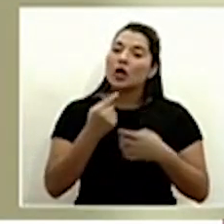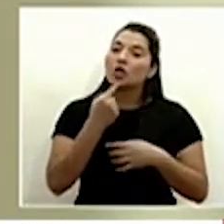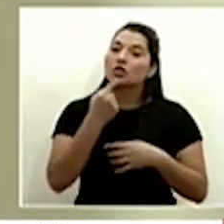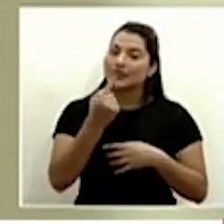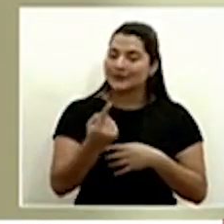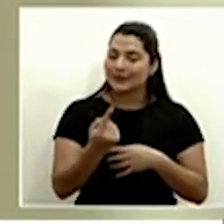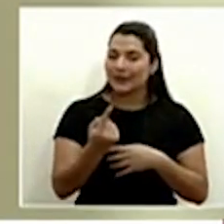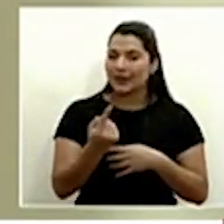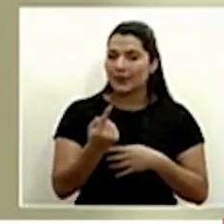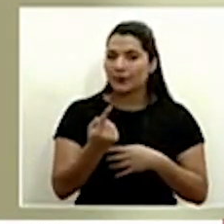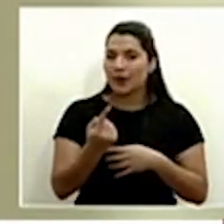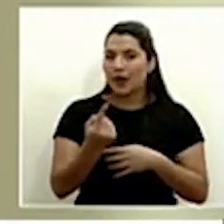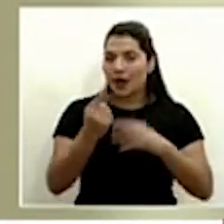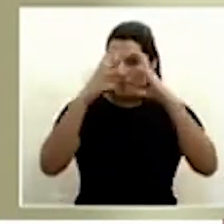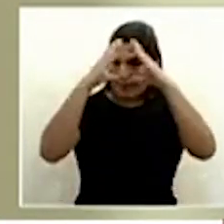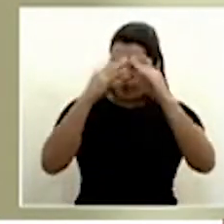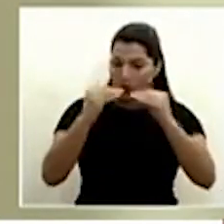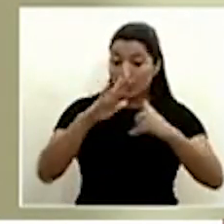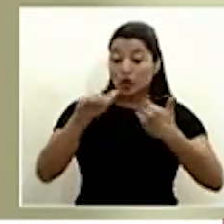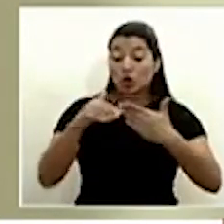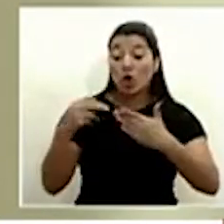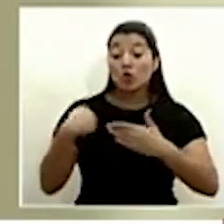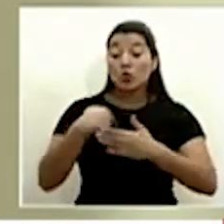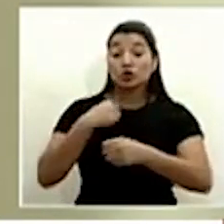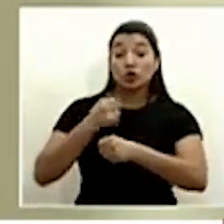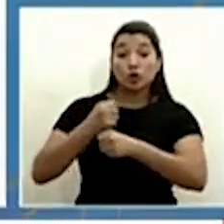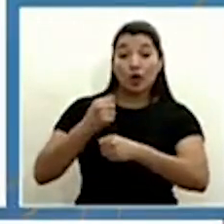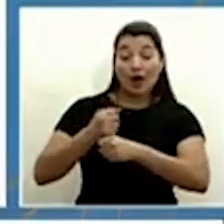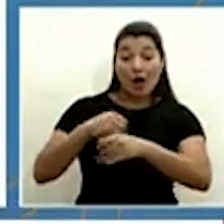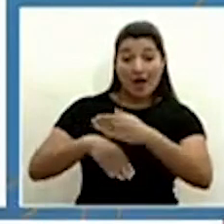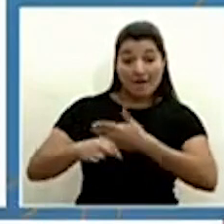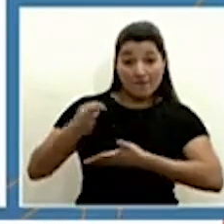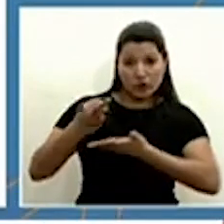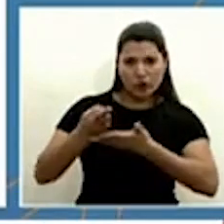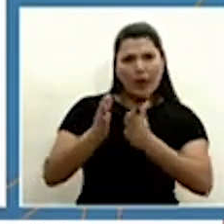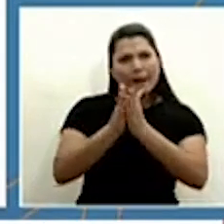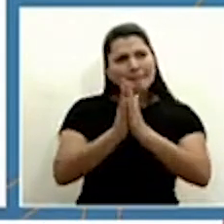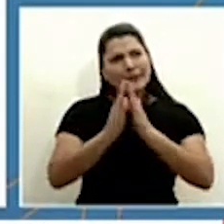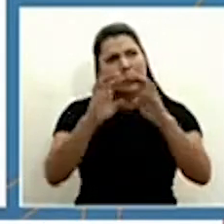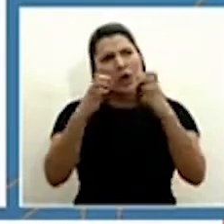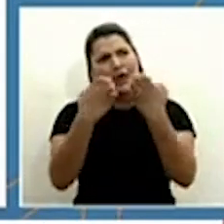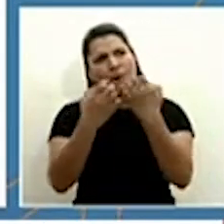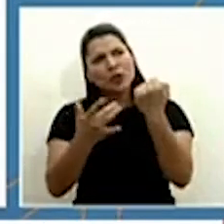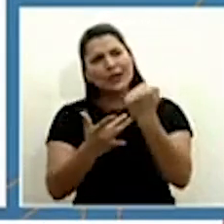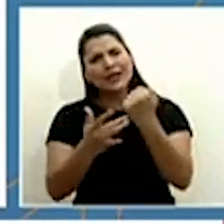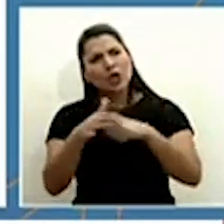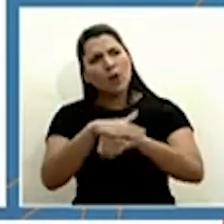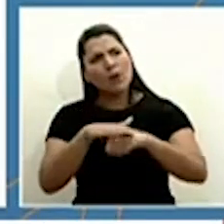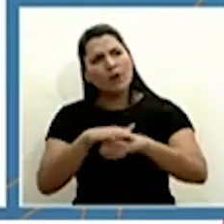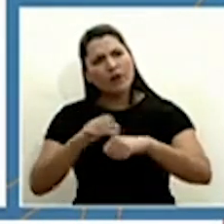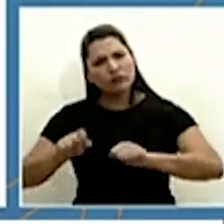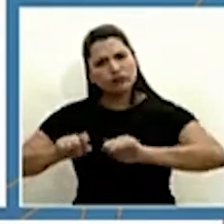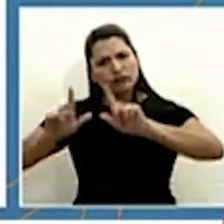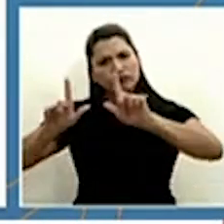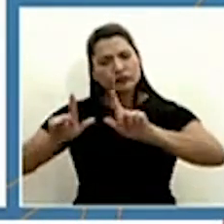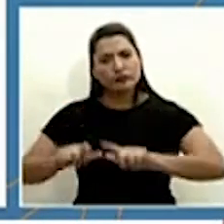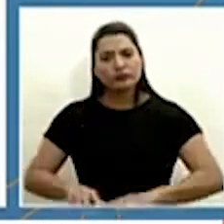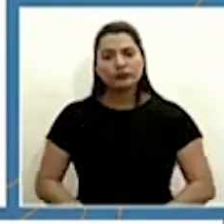recordar un poco lo que hemos venido realizando en el sector fronterizo. Ahí le pido al equipo técnico que me coloque la siguiente filmina.